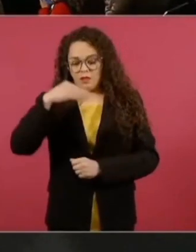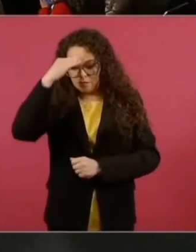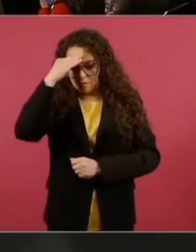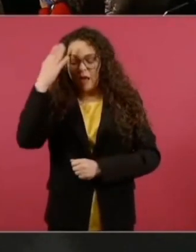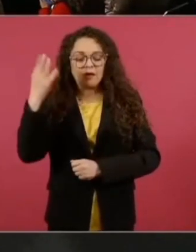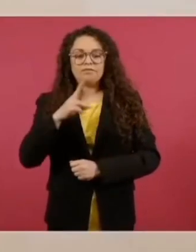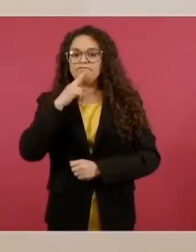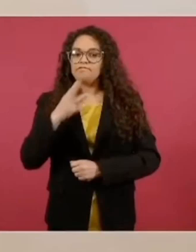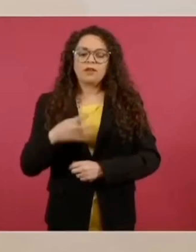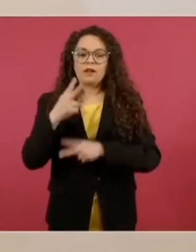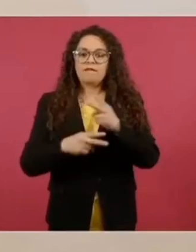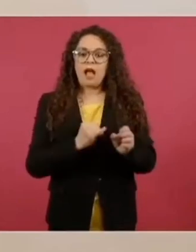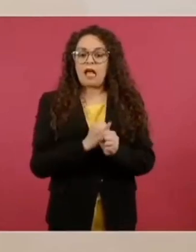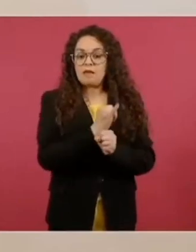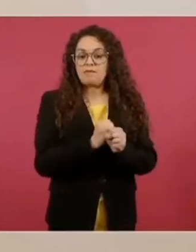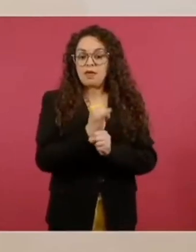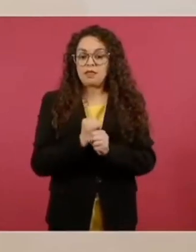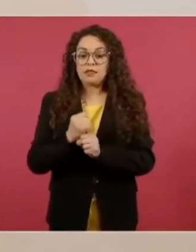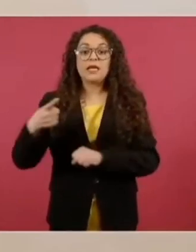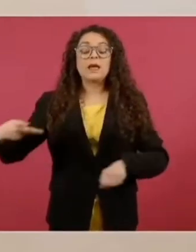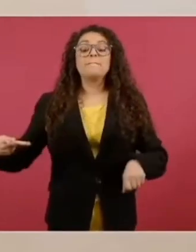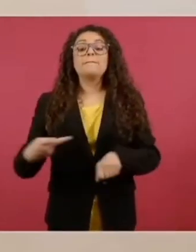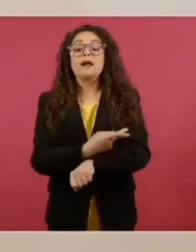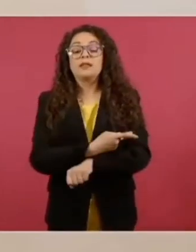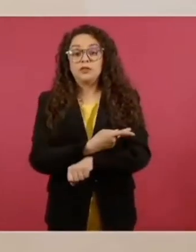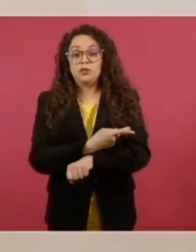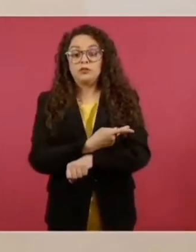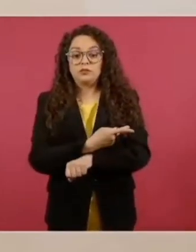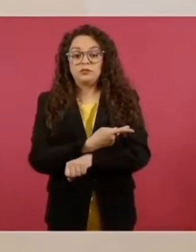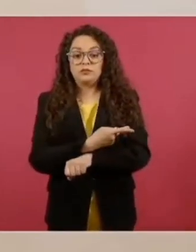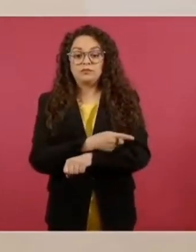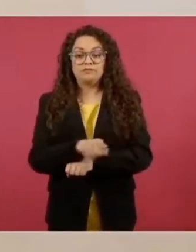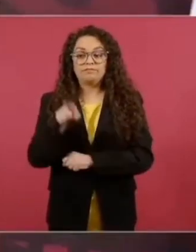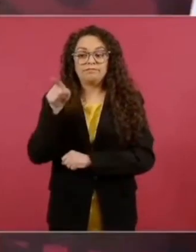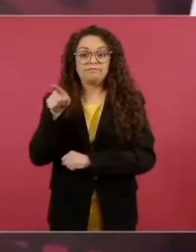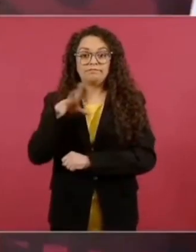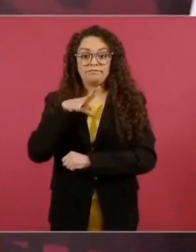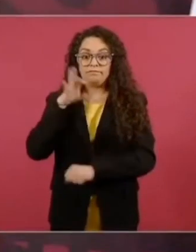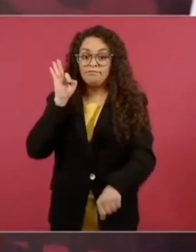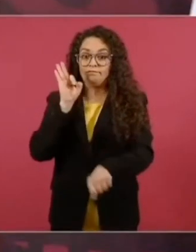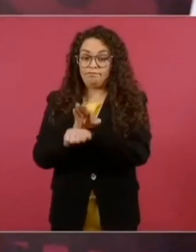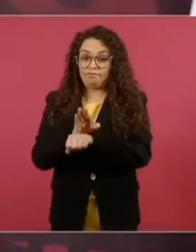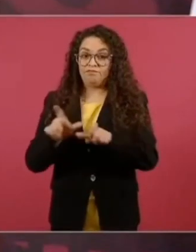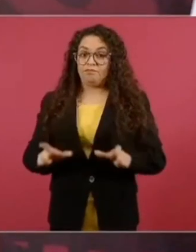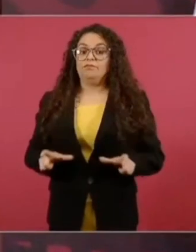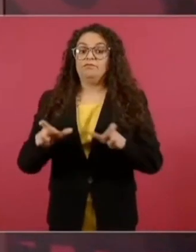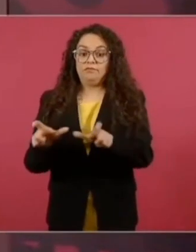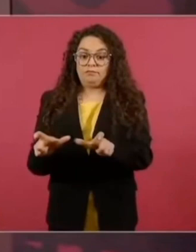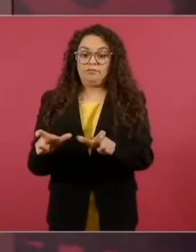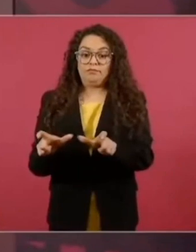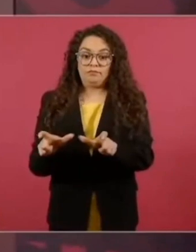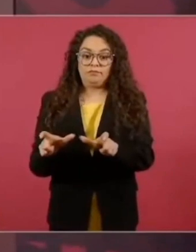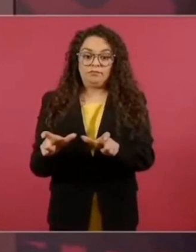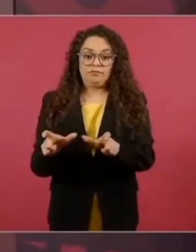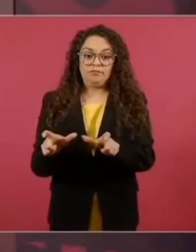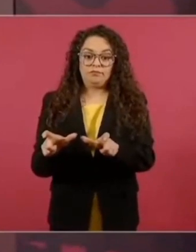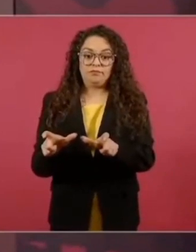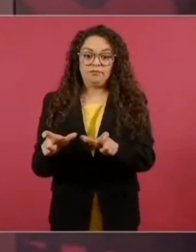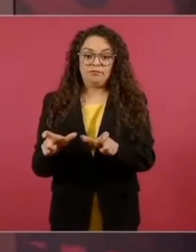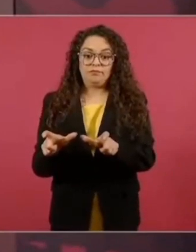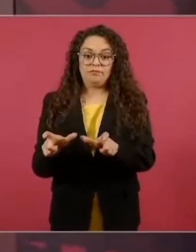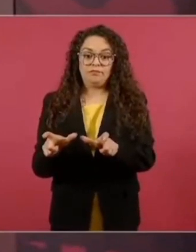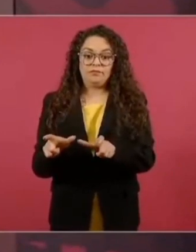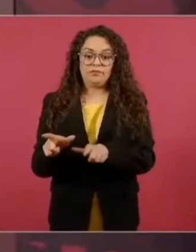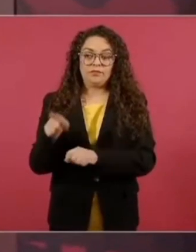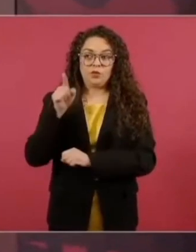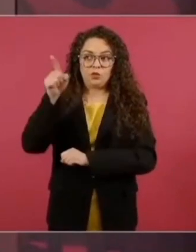la investigación sobre lo sucedido. Ella tenía una protección de las